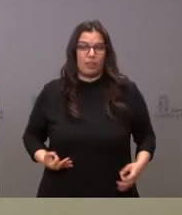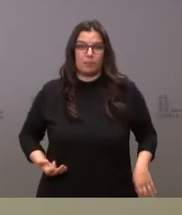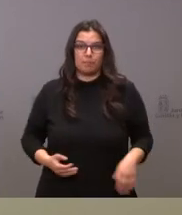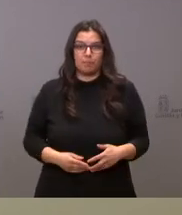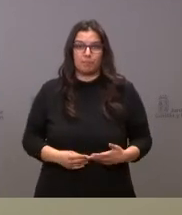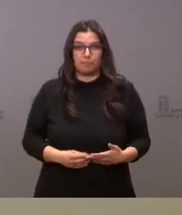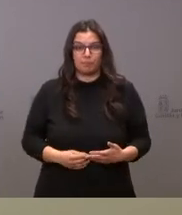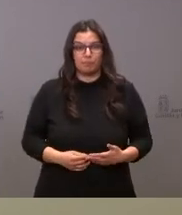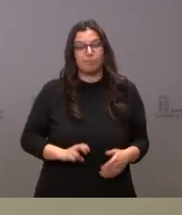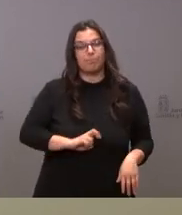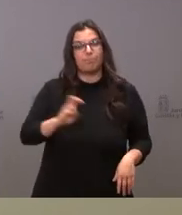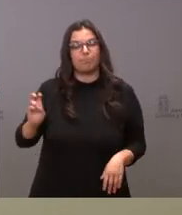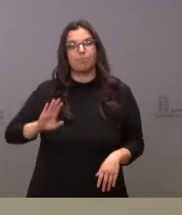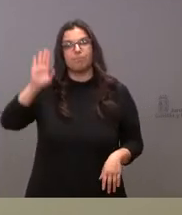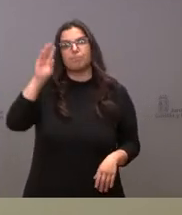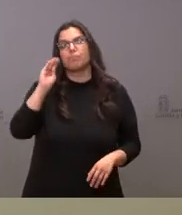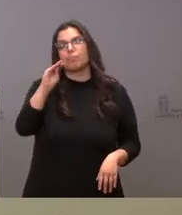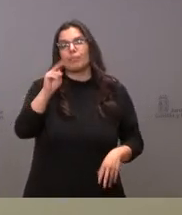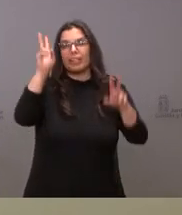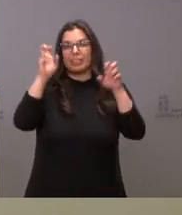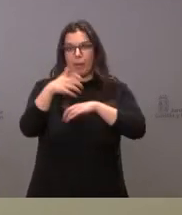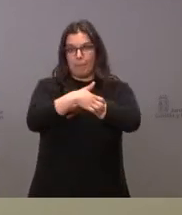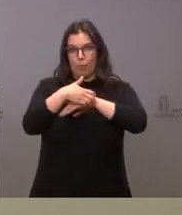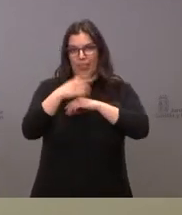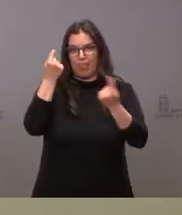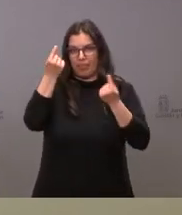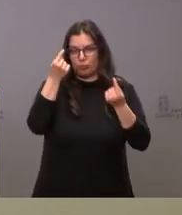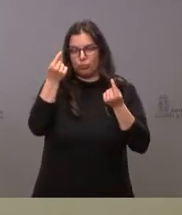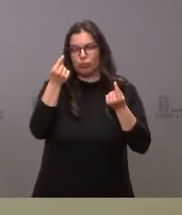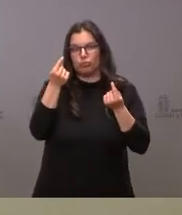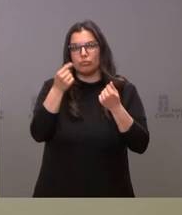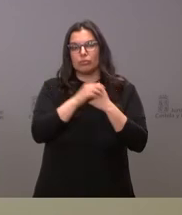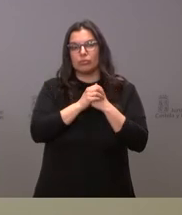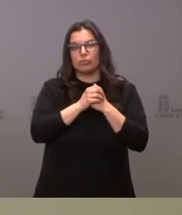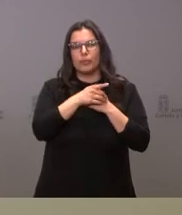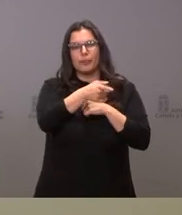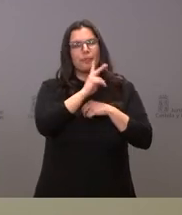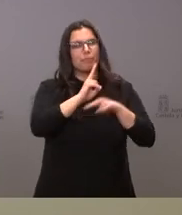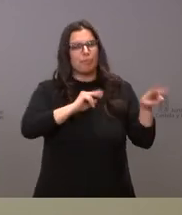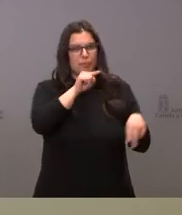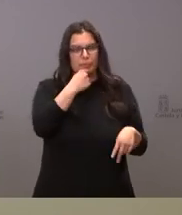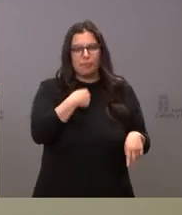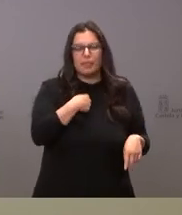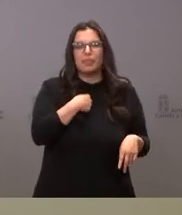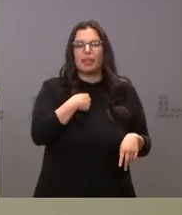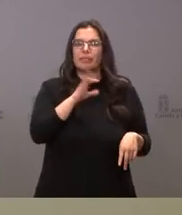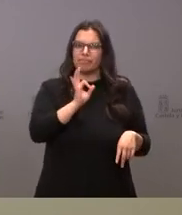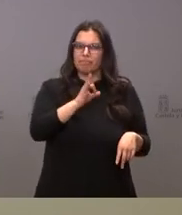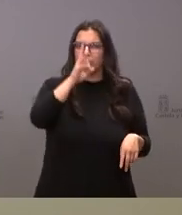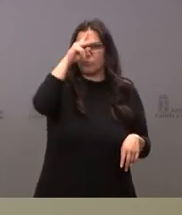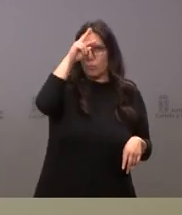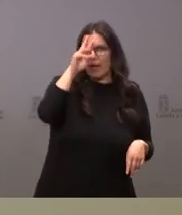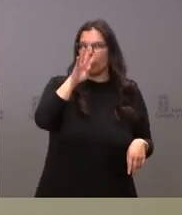En el caso del tema de la pobreza me ha respondido que sí que existe preocupación